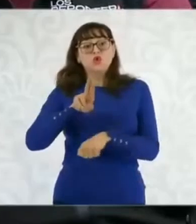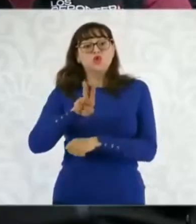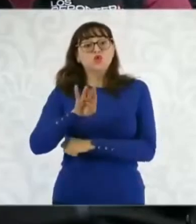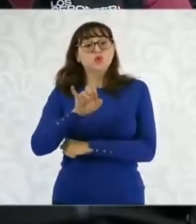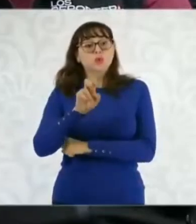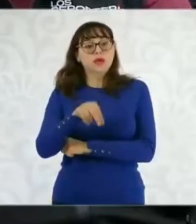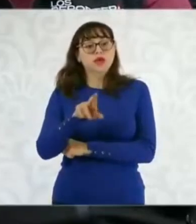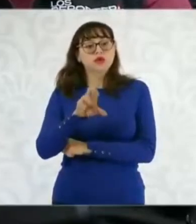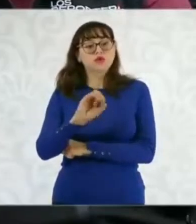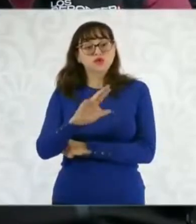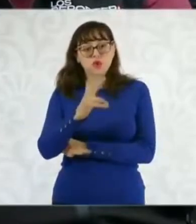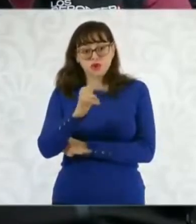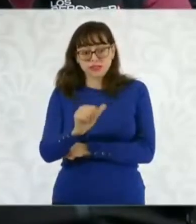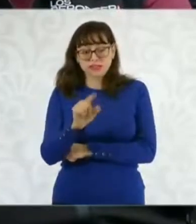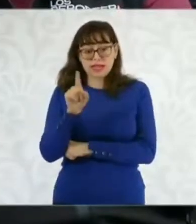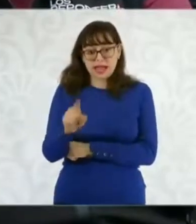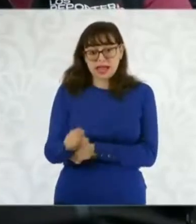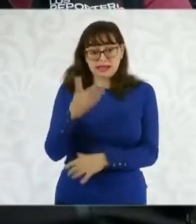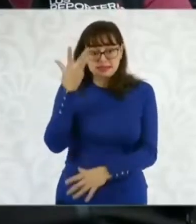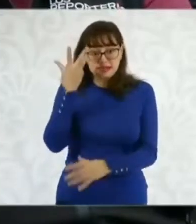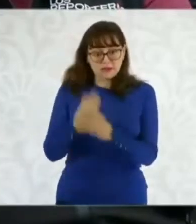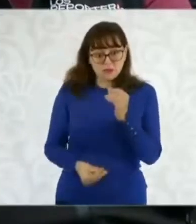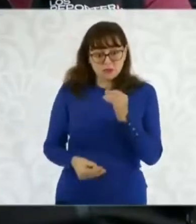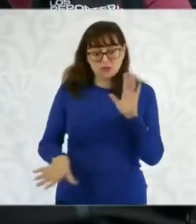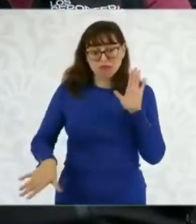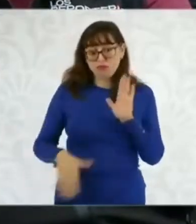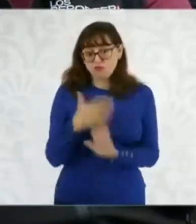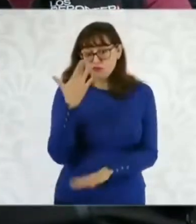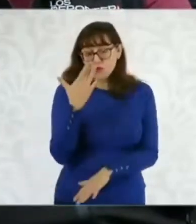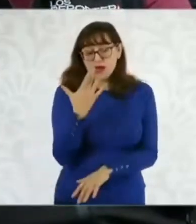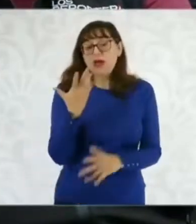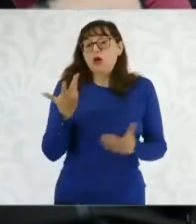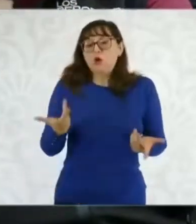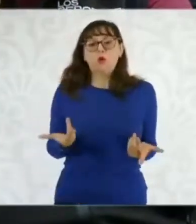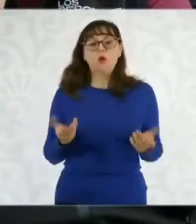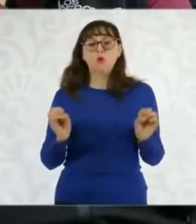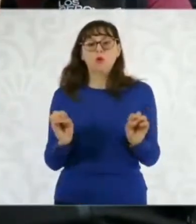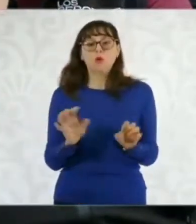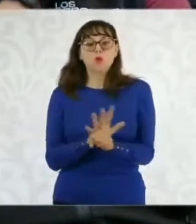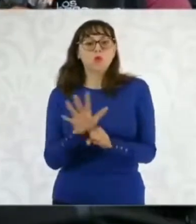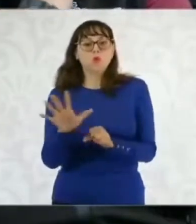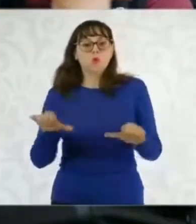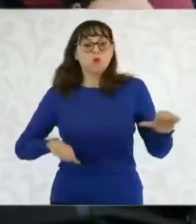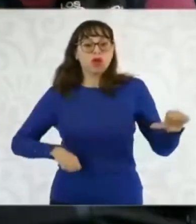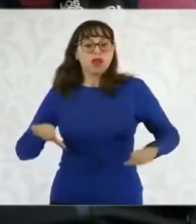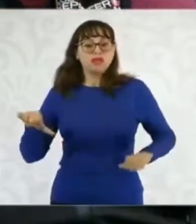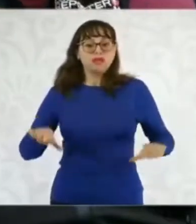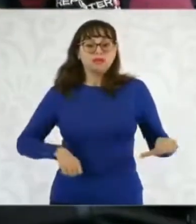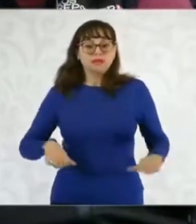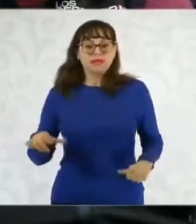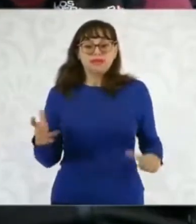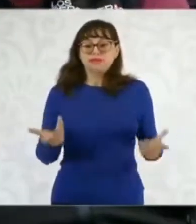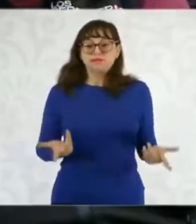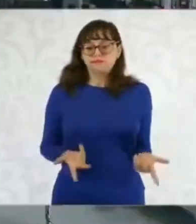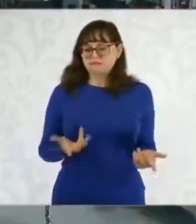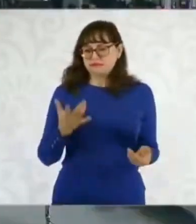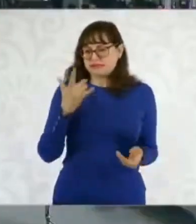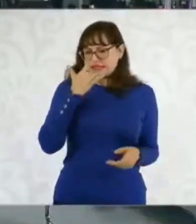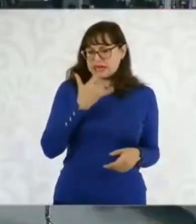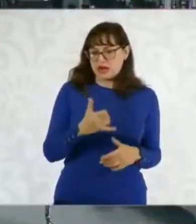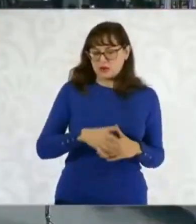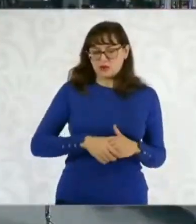hubo esta salida o no de México, las actividades o han detectado algo irregular en su actuación.